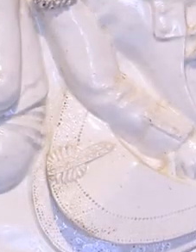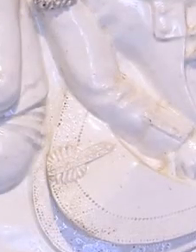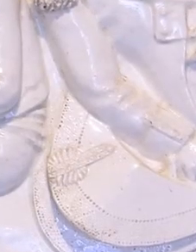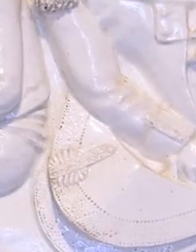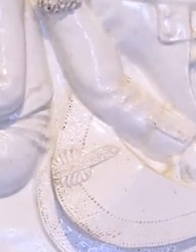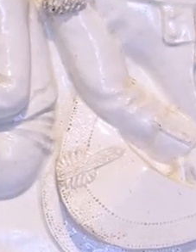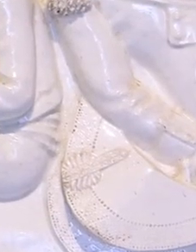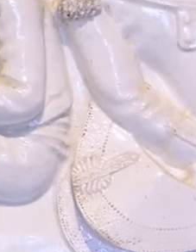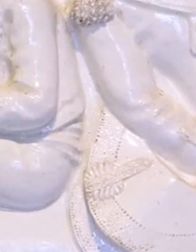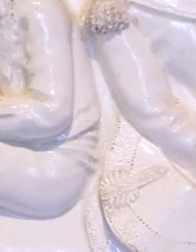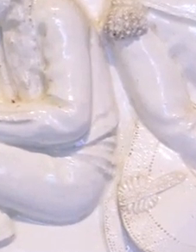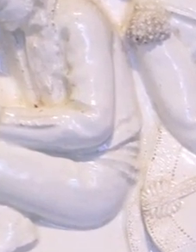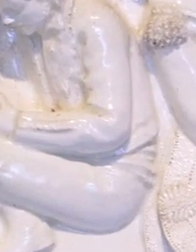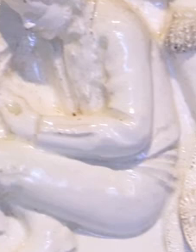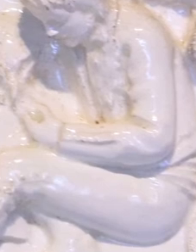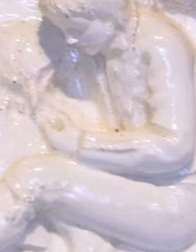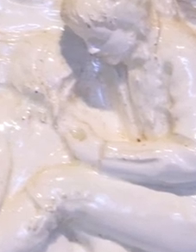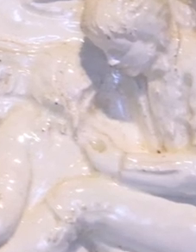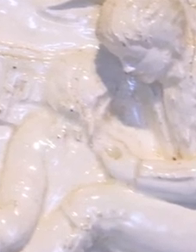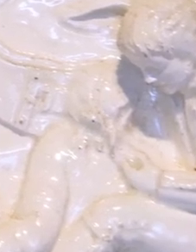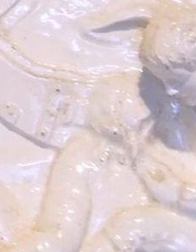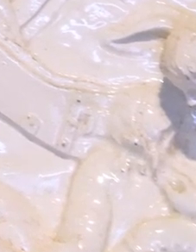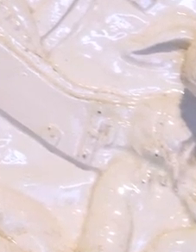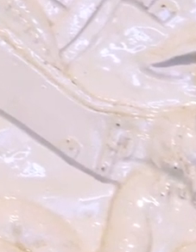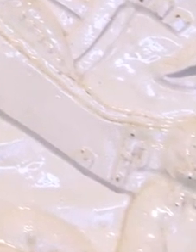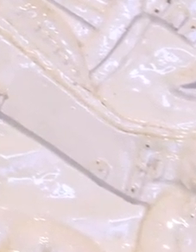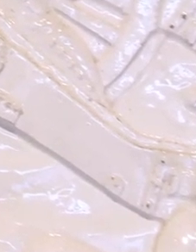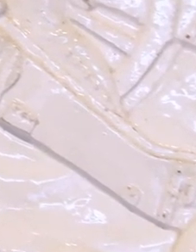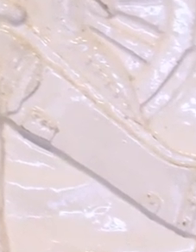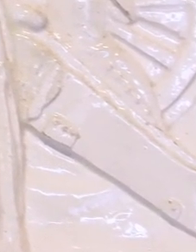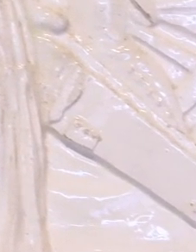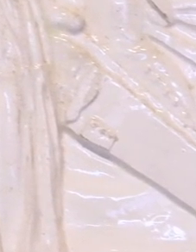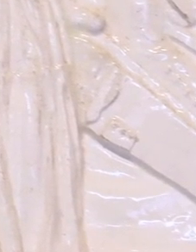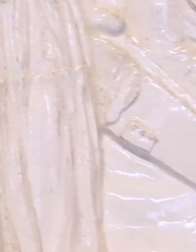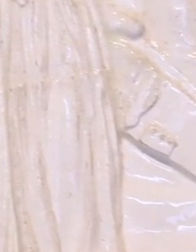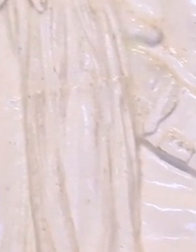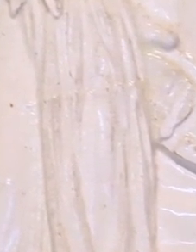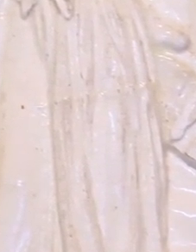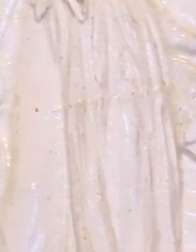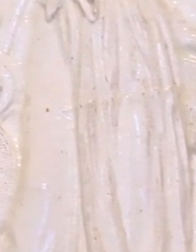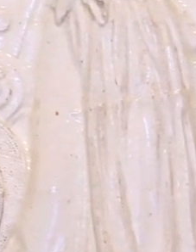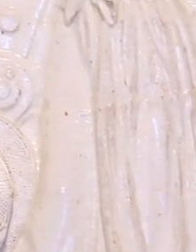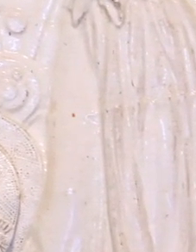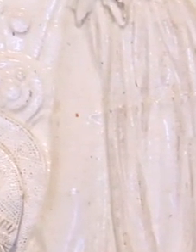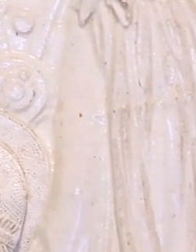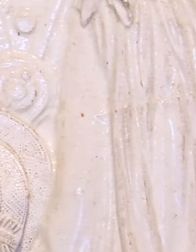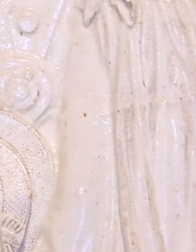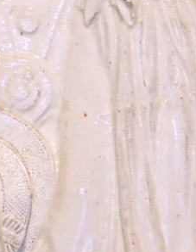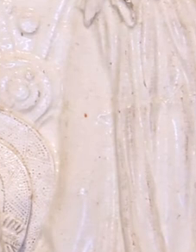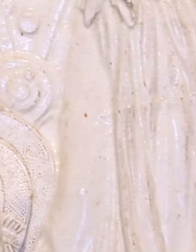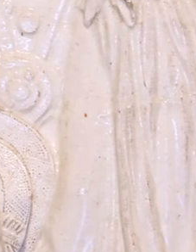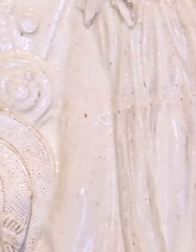Se tivéssemos que destacar unha peza da nosa colección, sen dúbida, sería esta placa que temos aquí, do 2 de maio de